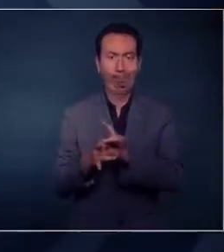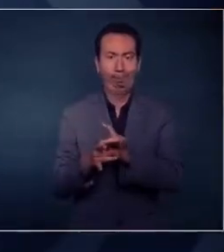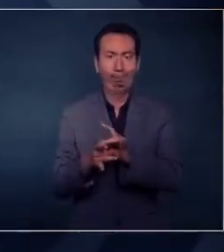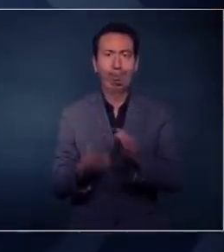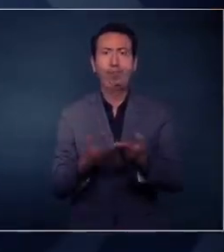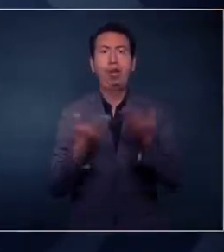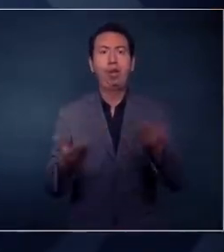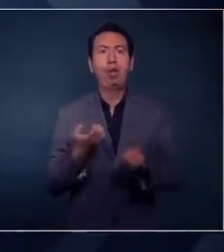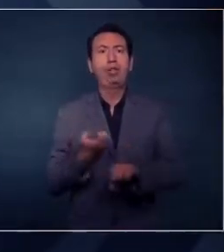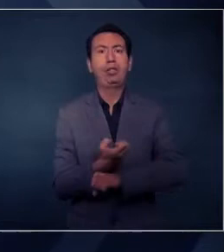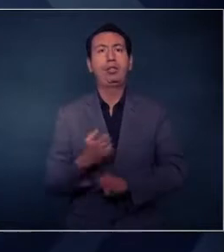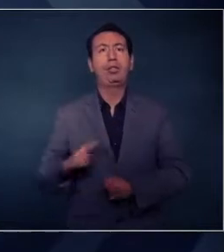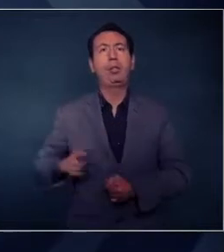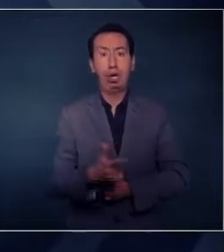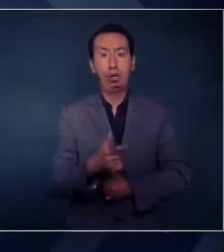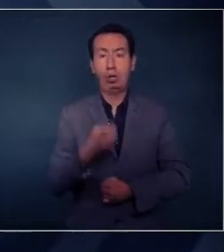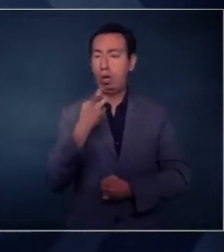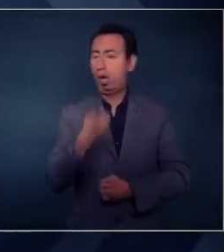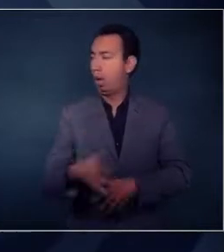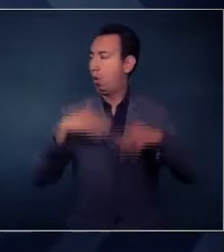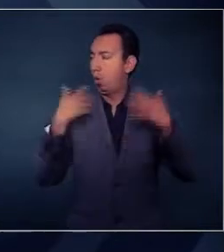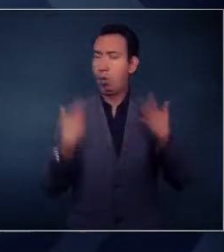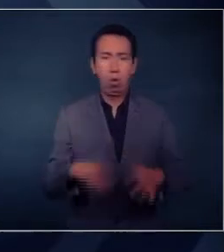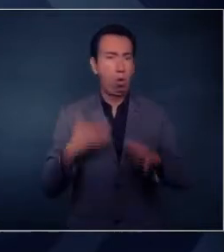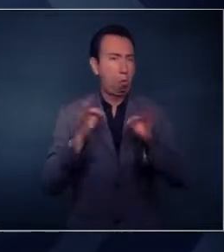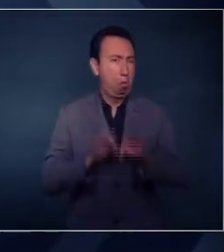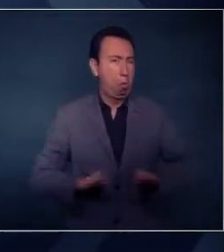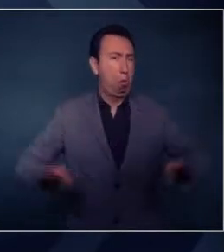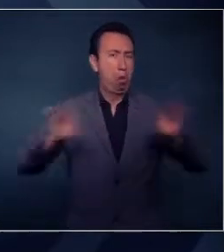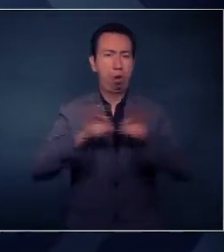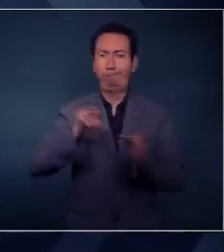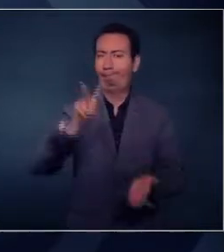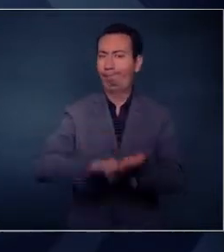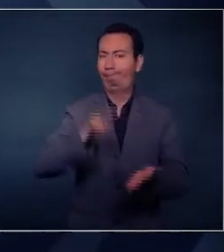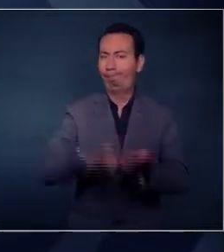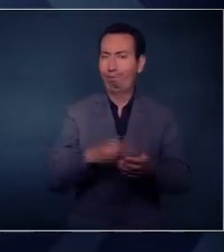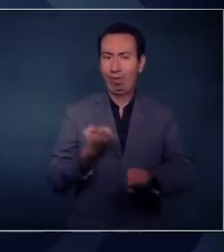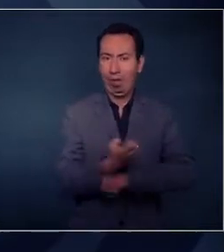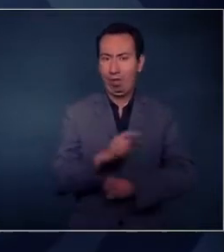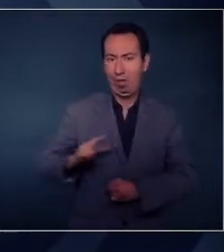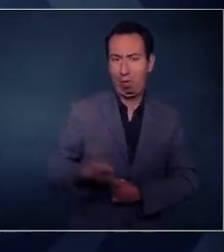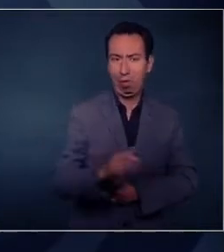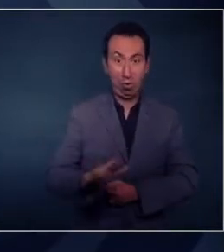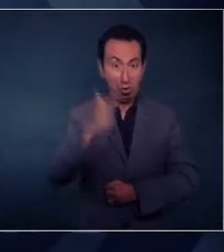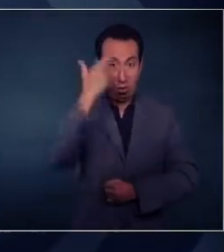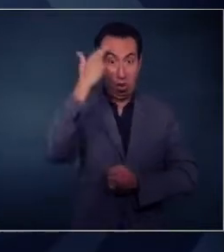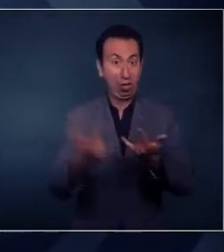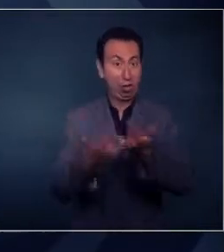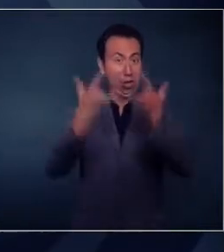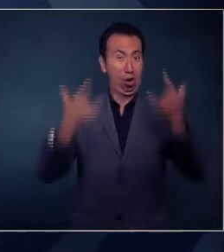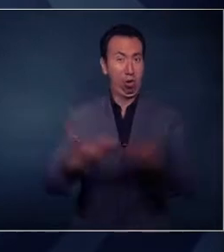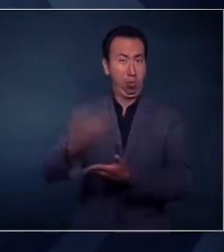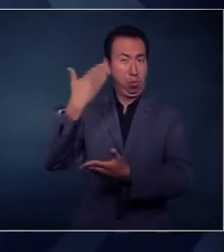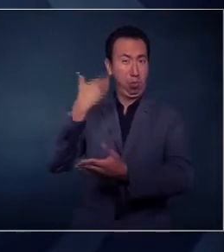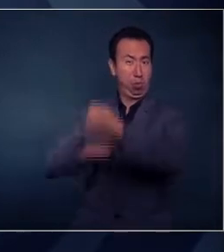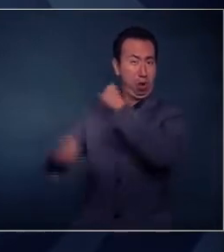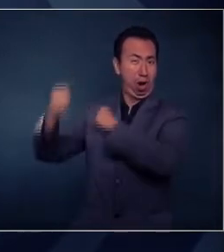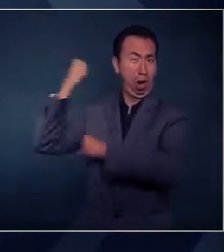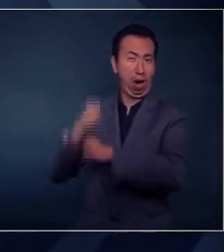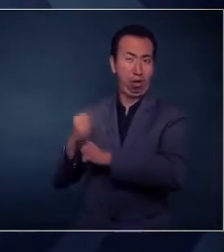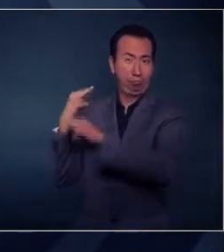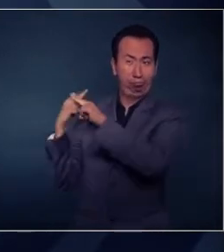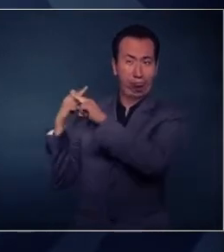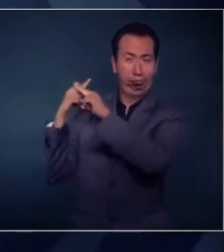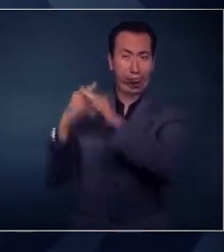Guanajuato es un gran estado, es un estado que a través de la historia ha sido protagonista del